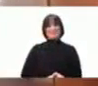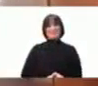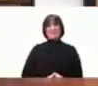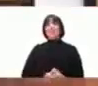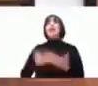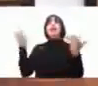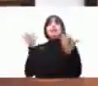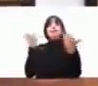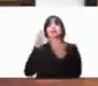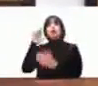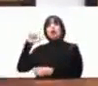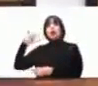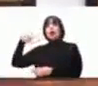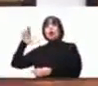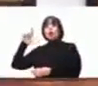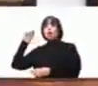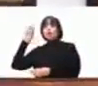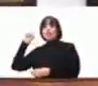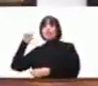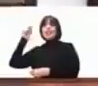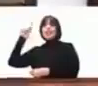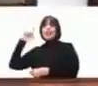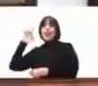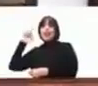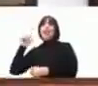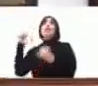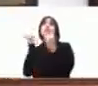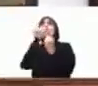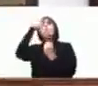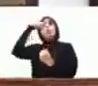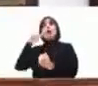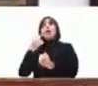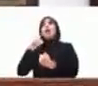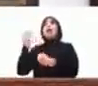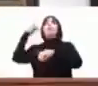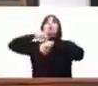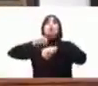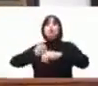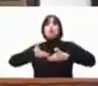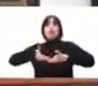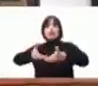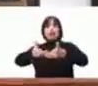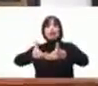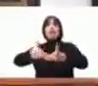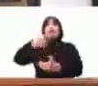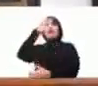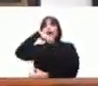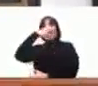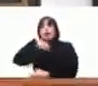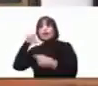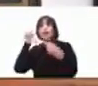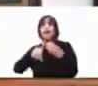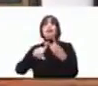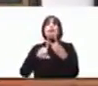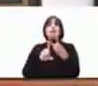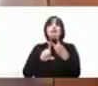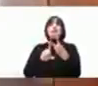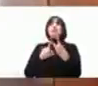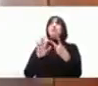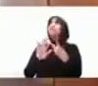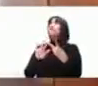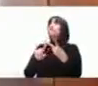hizo Agustín Lara también para la calle a Lázaro Cárdenas